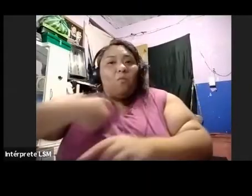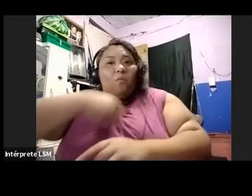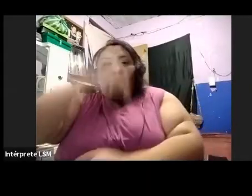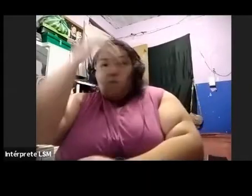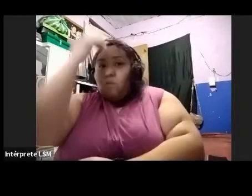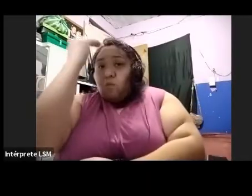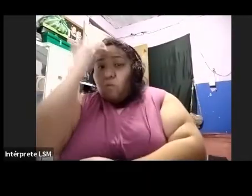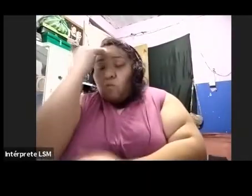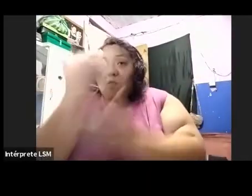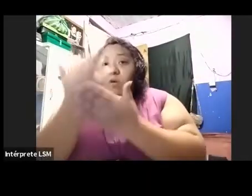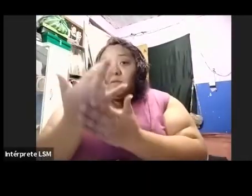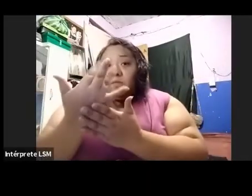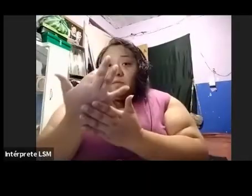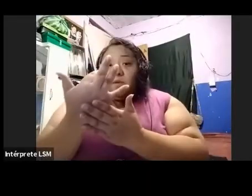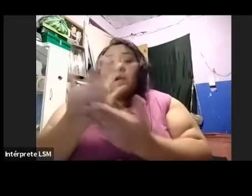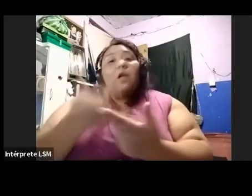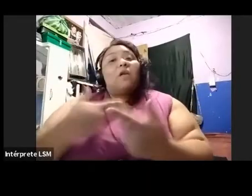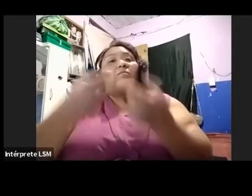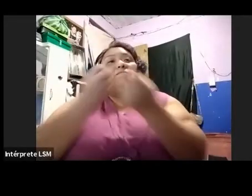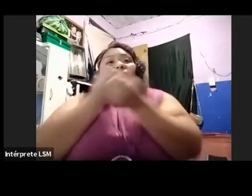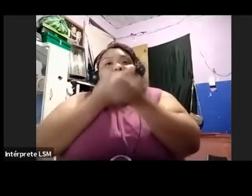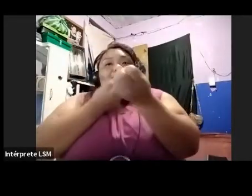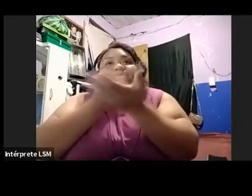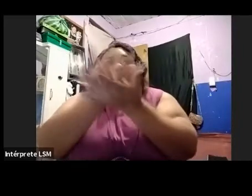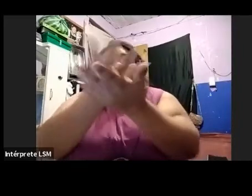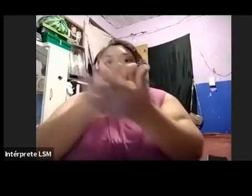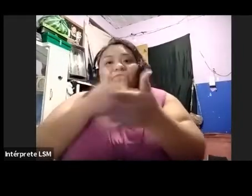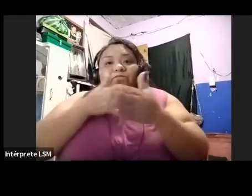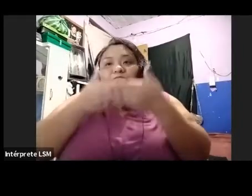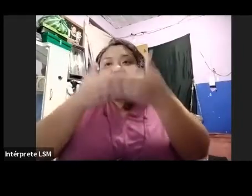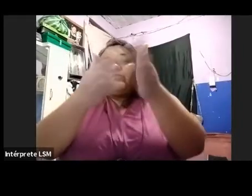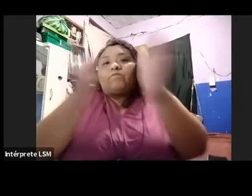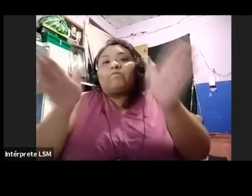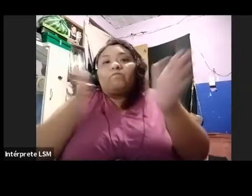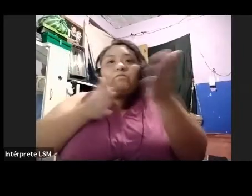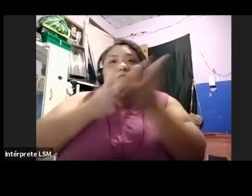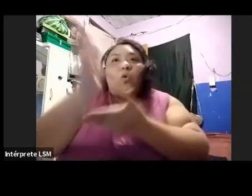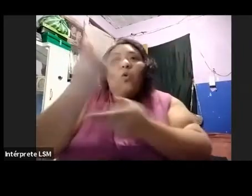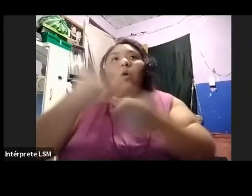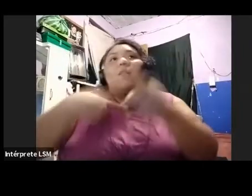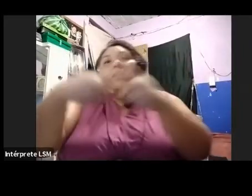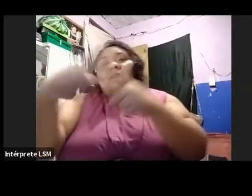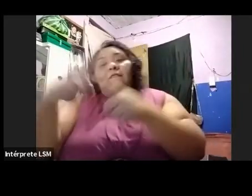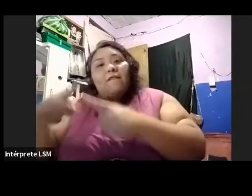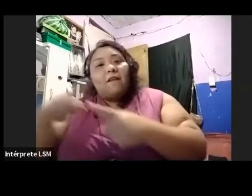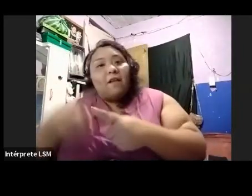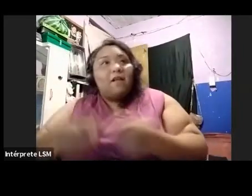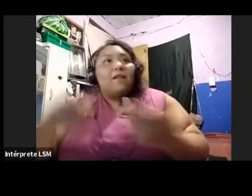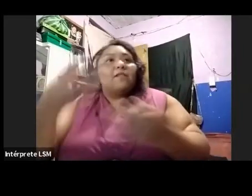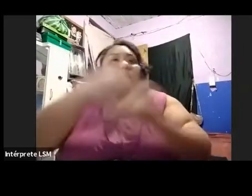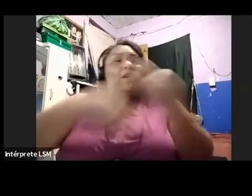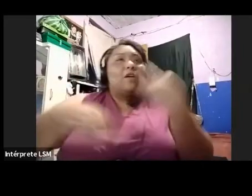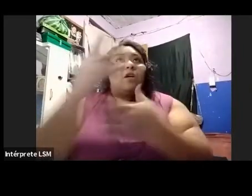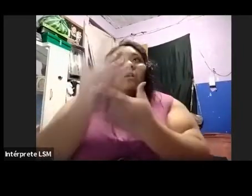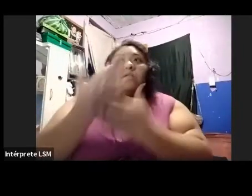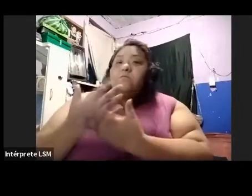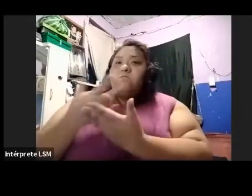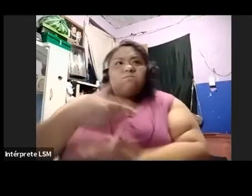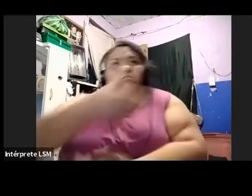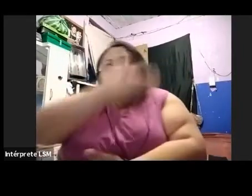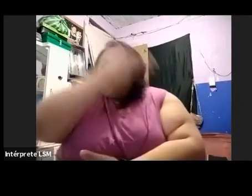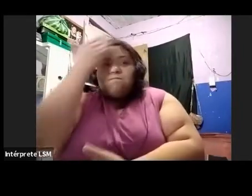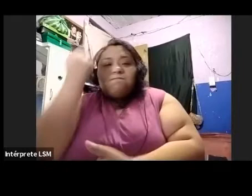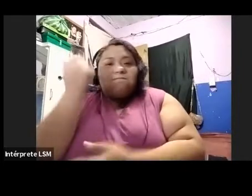Se desvanece abriendo paso a la magia de la diferencia, de lo inesperado, de lo increíble. Su libro nos